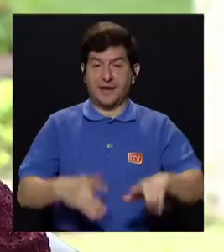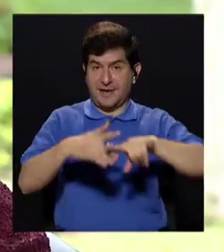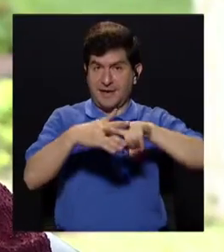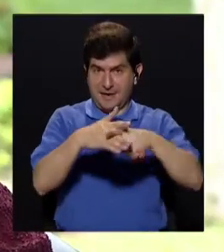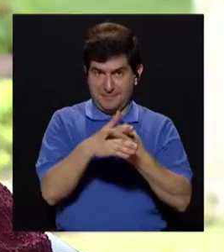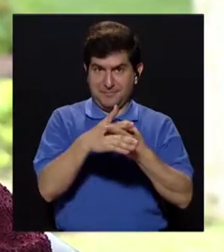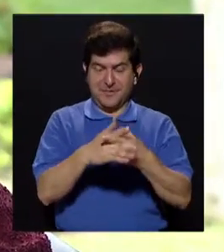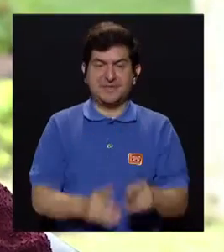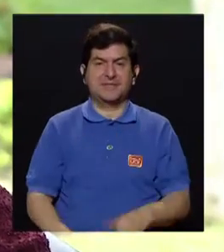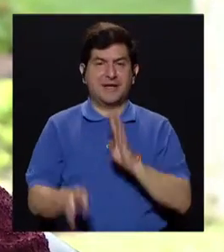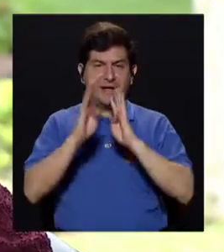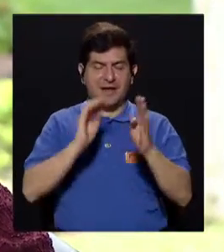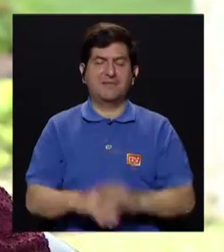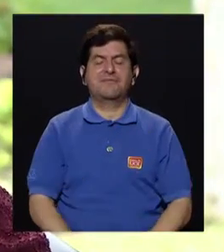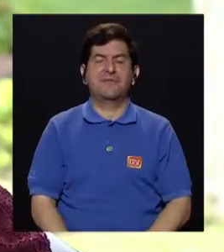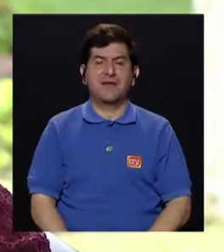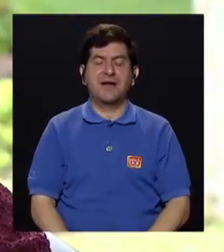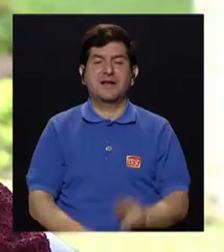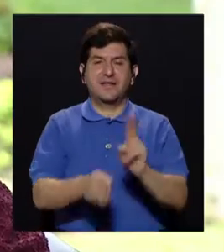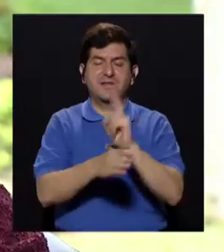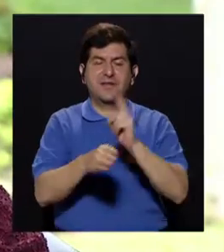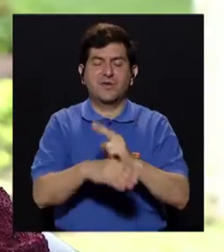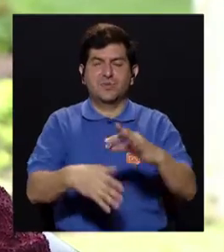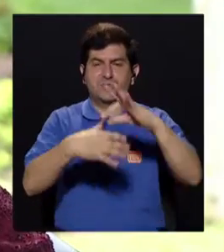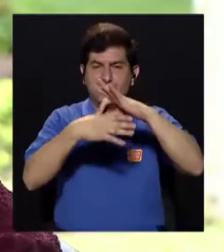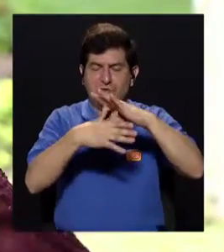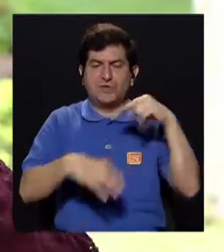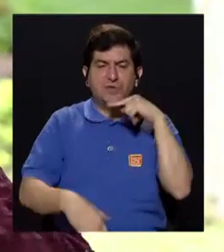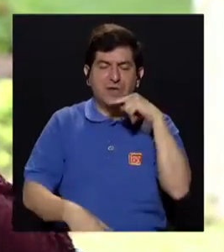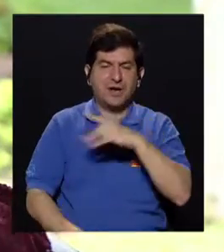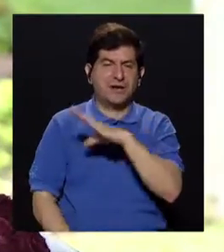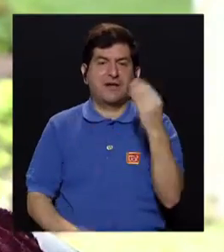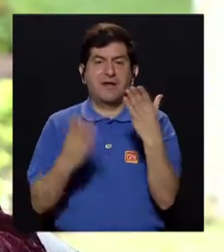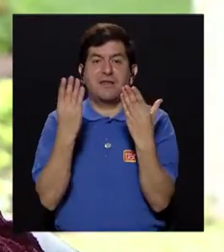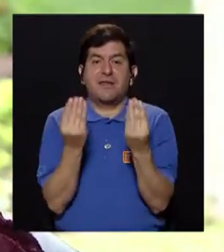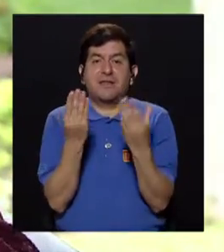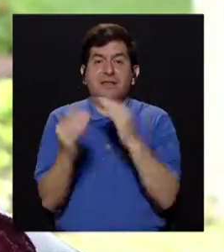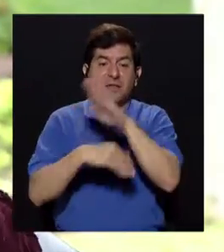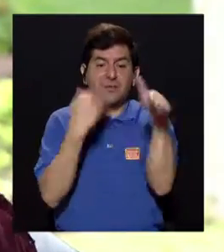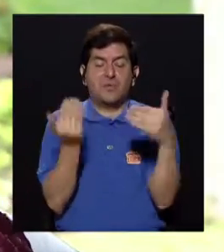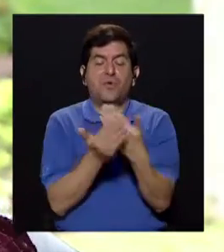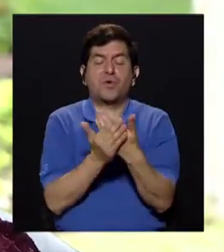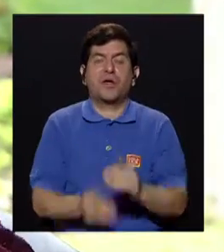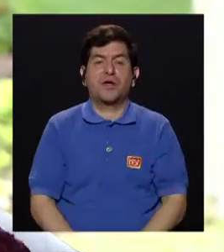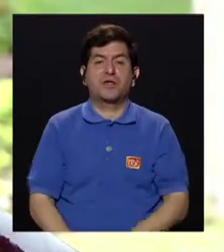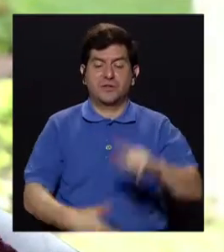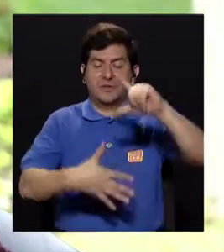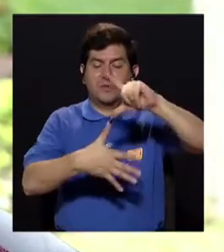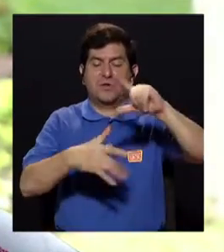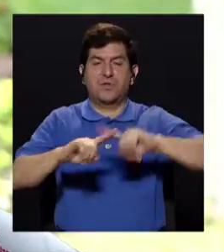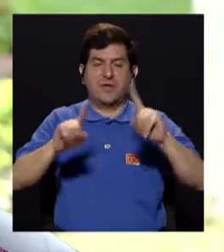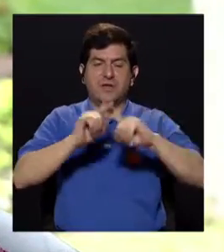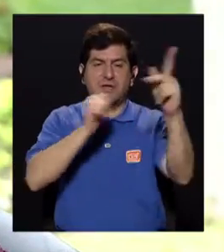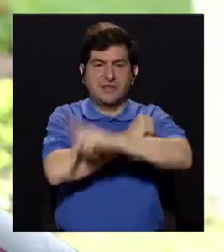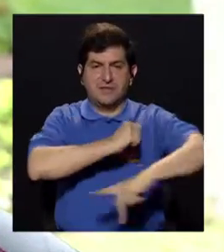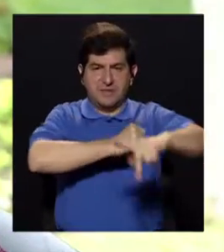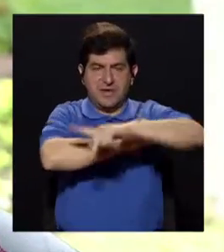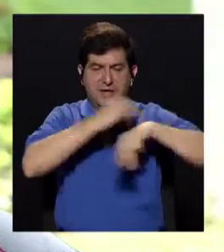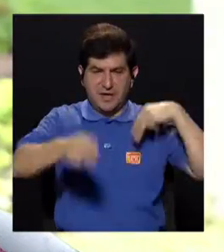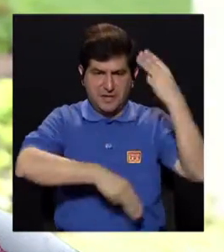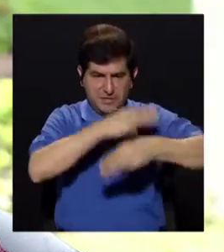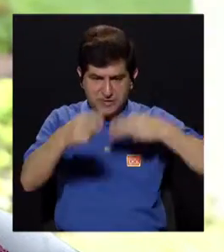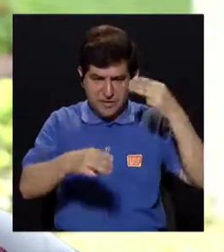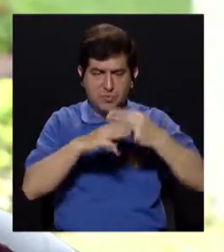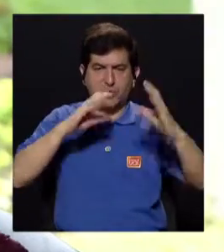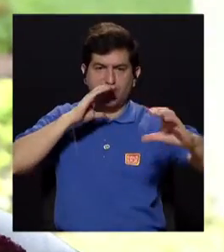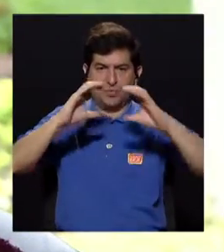Y para conversar acerca del consumo de las carnes rojas y a raíz de este temor que hay en toda Latinoamérica y en varios países del mundo,